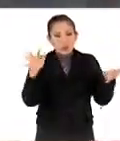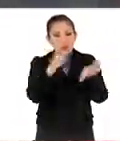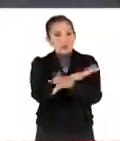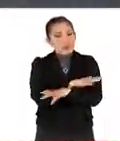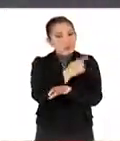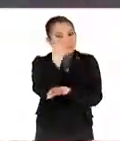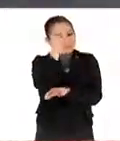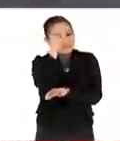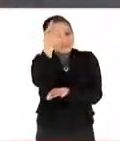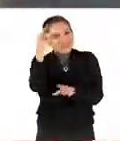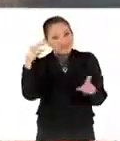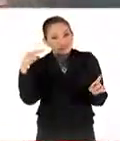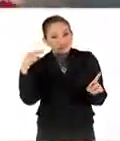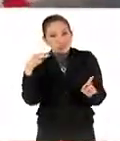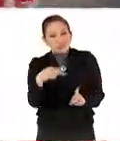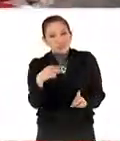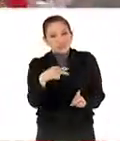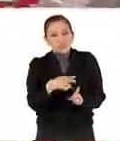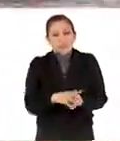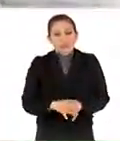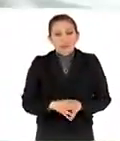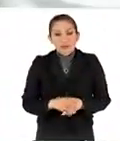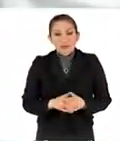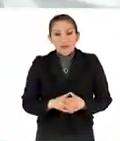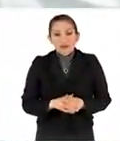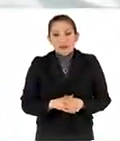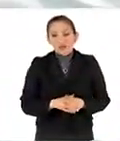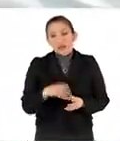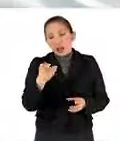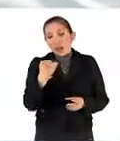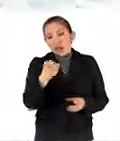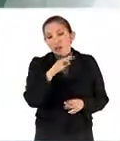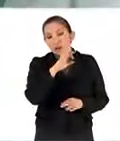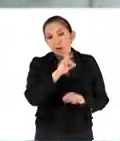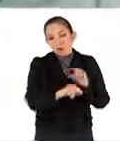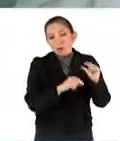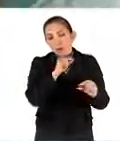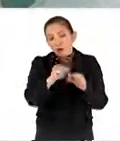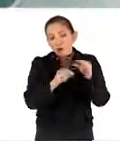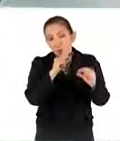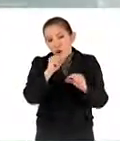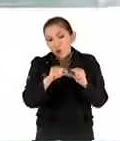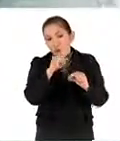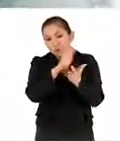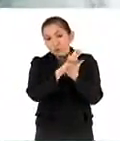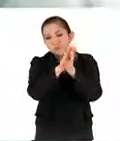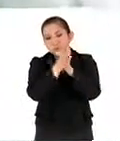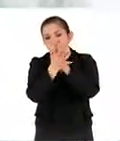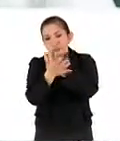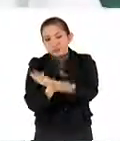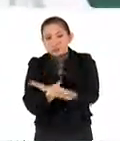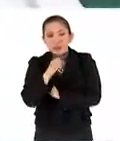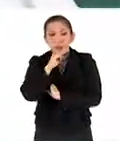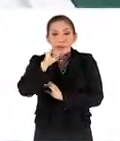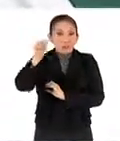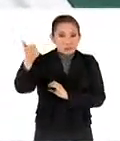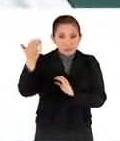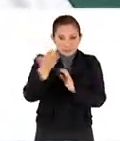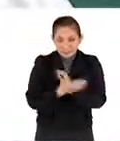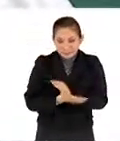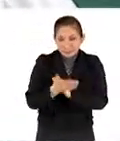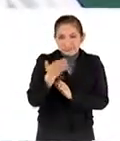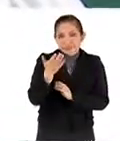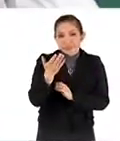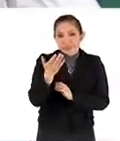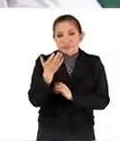de punto de vista y eso va a ir cambiando gradualmente. También otra parte que